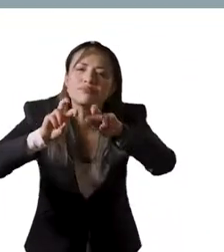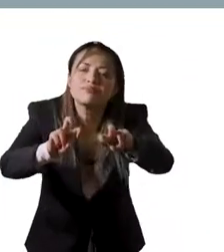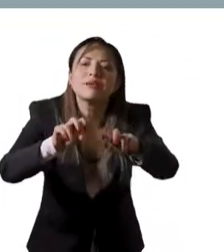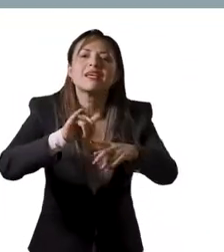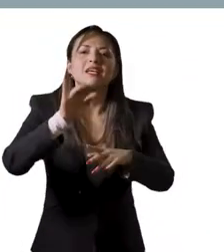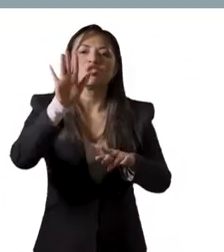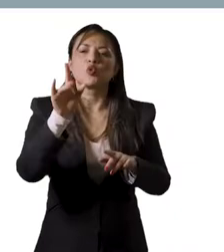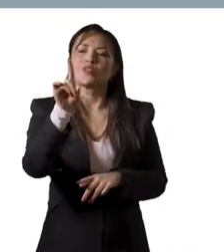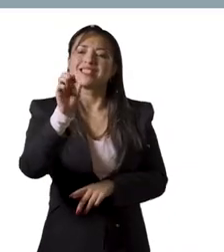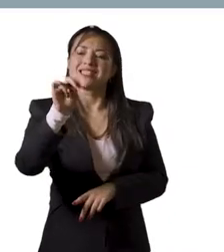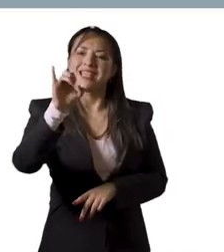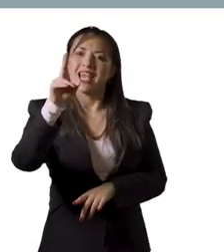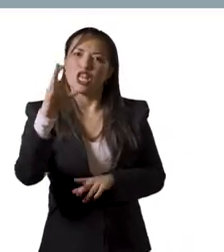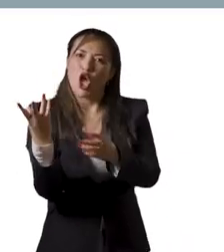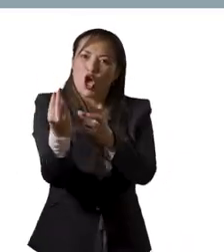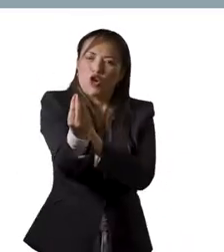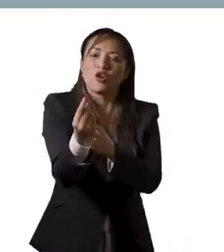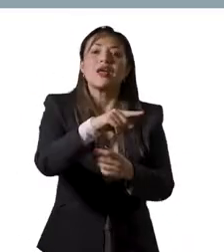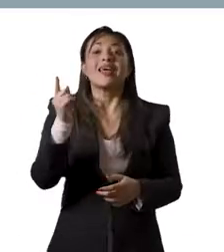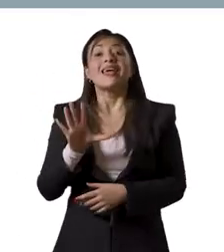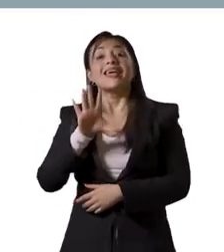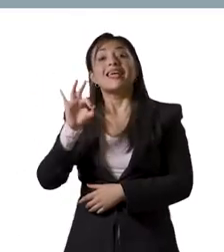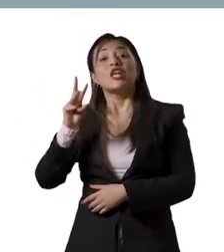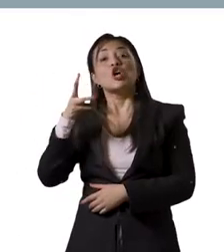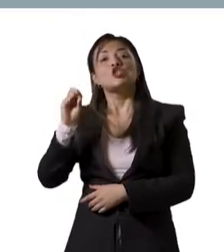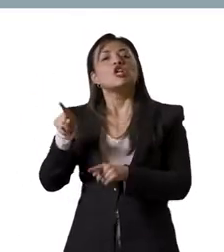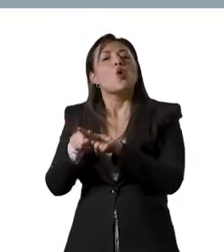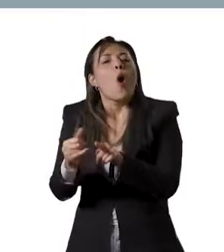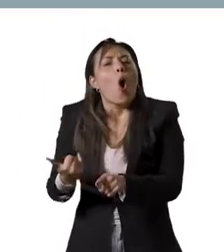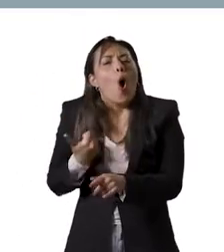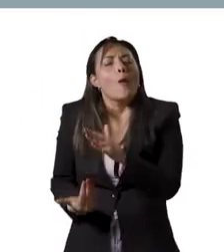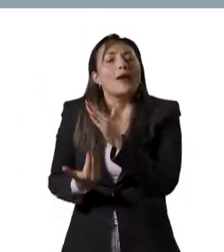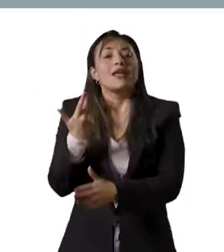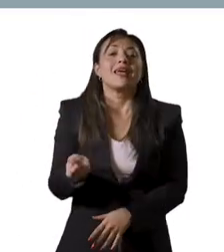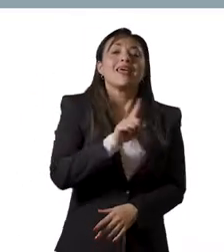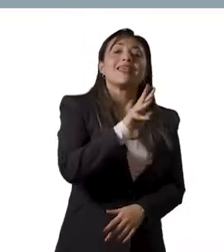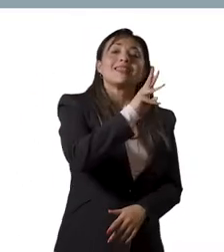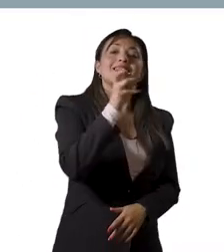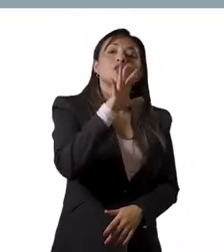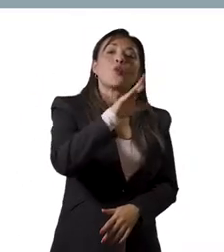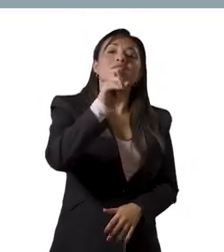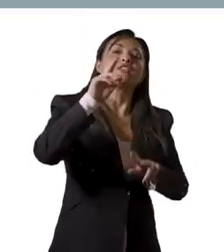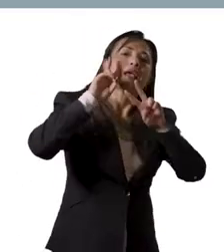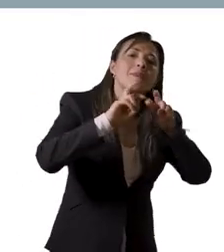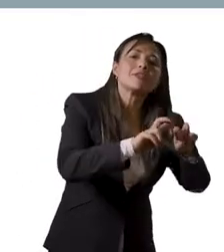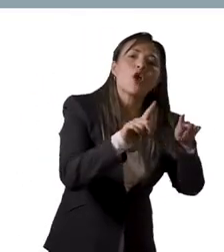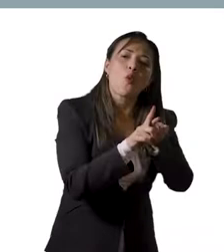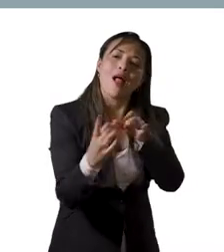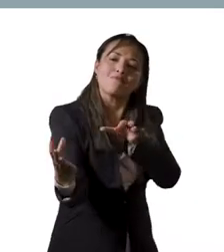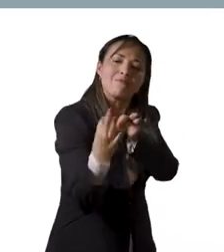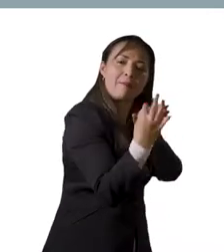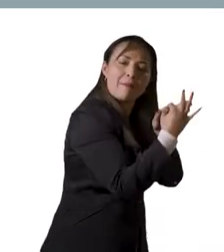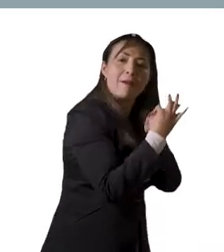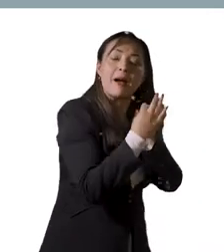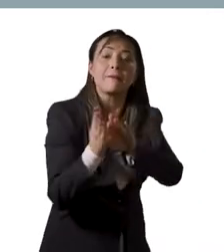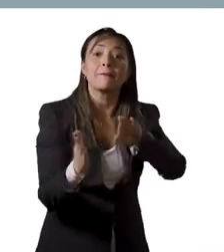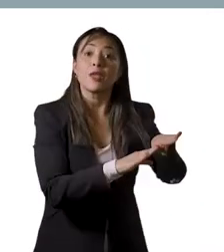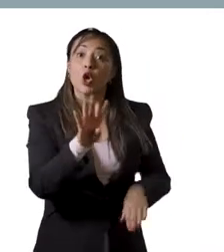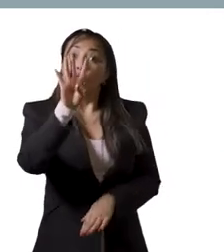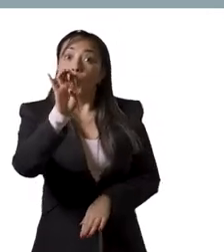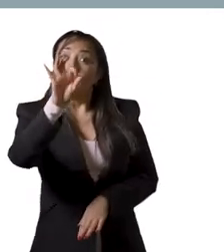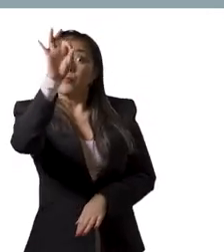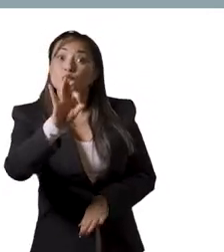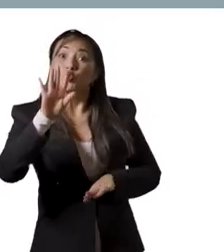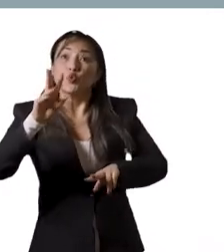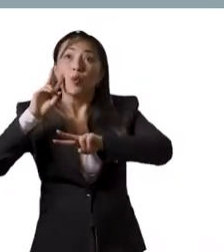483 investigadores senior, 580 investigadores junior, y 356 investigadores asociados.